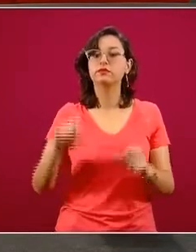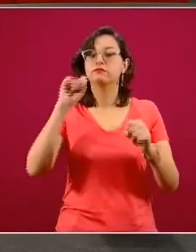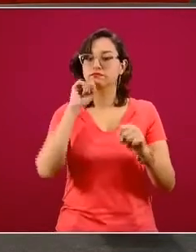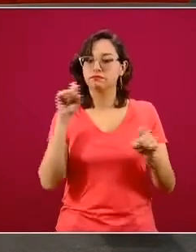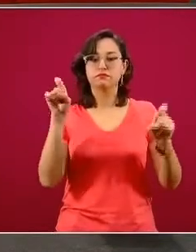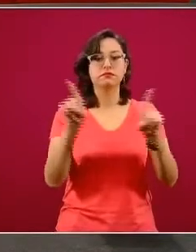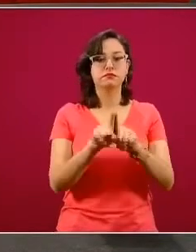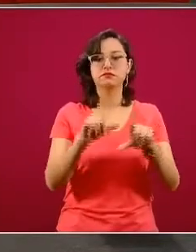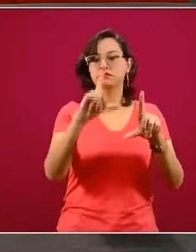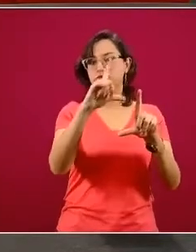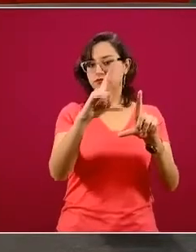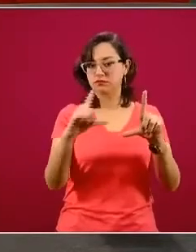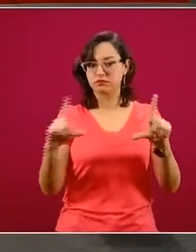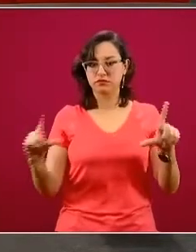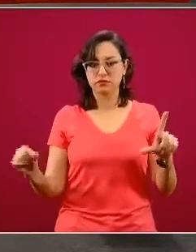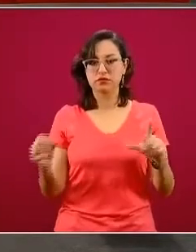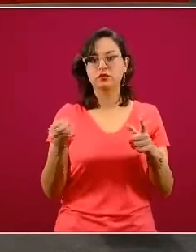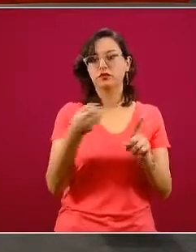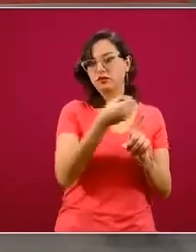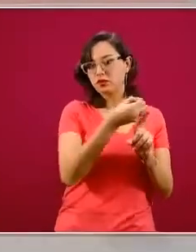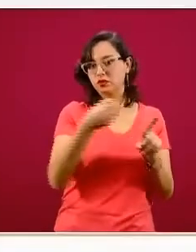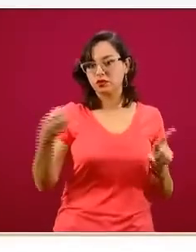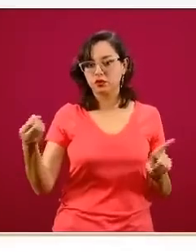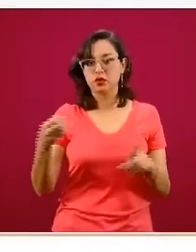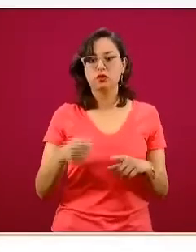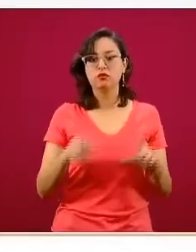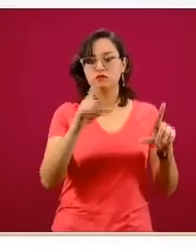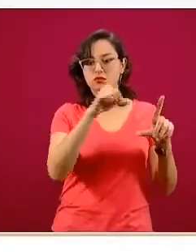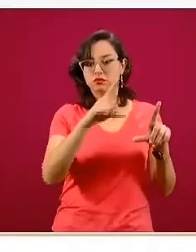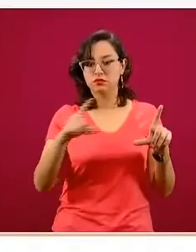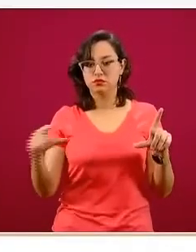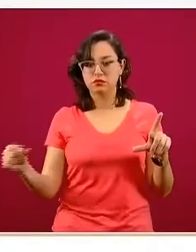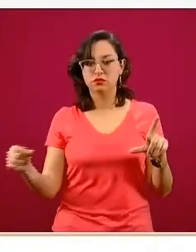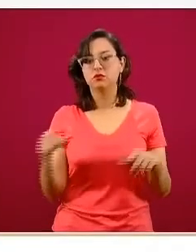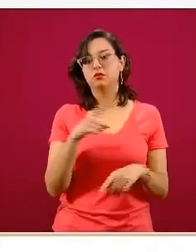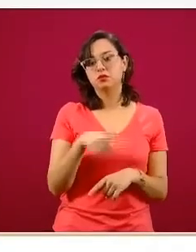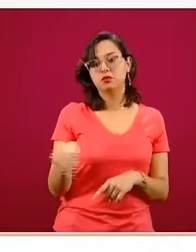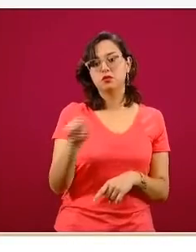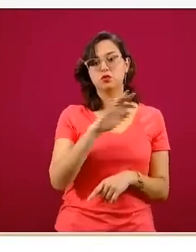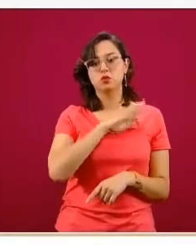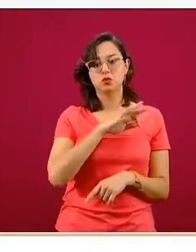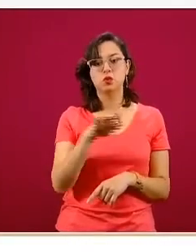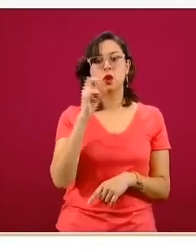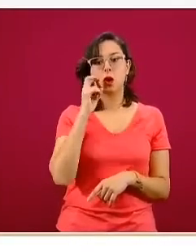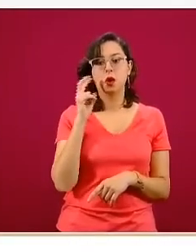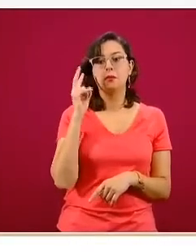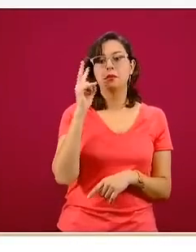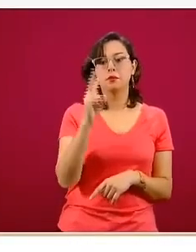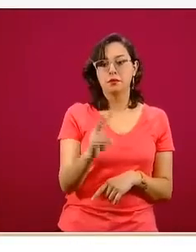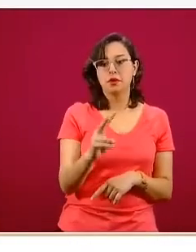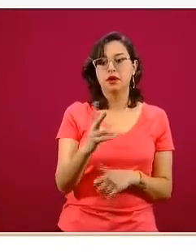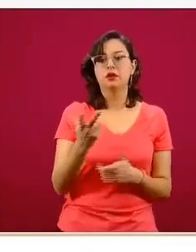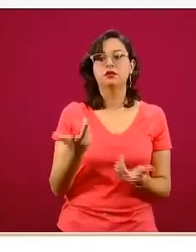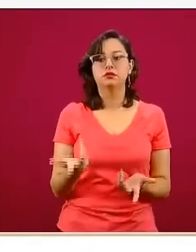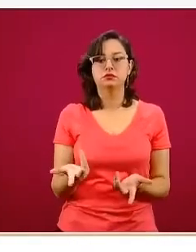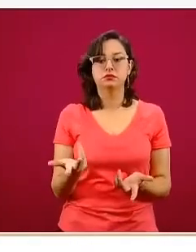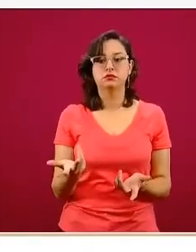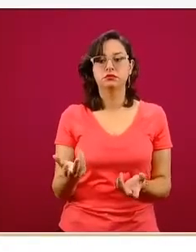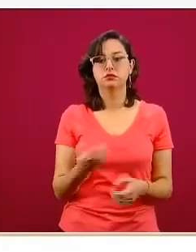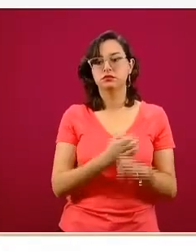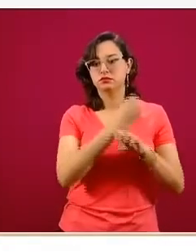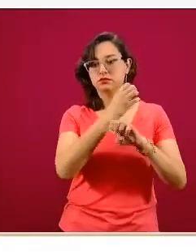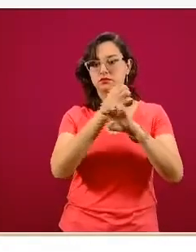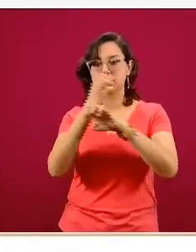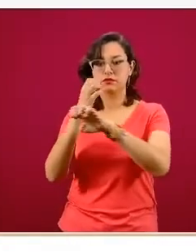misma distribución, igual y por orden descendente, para que ustedes puedan también rápidamente ubicar los